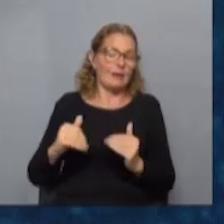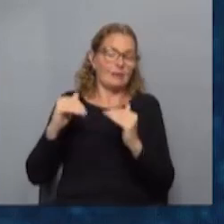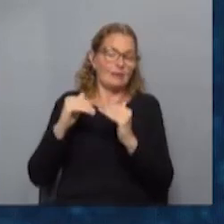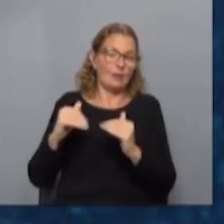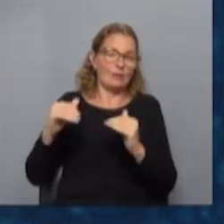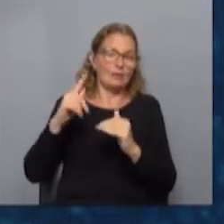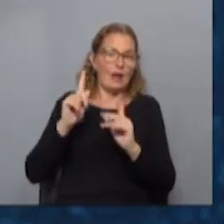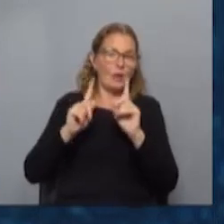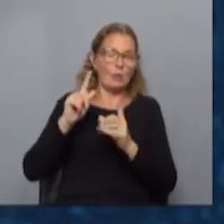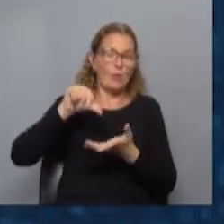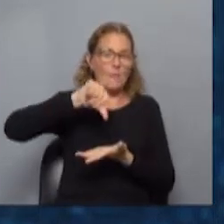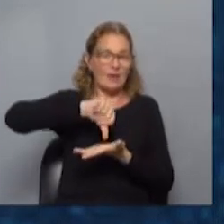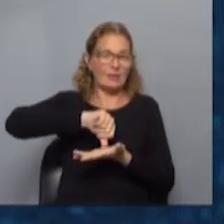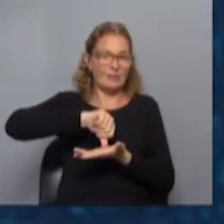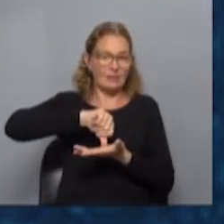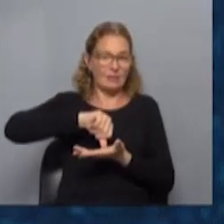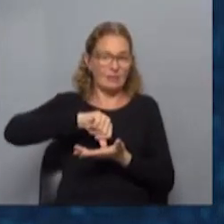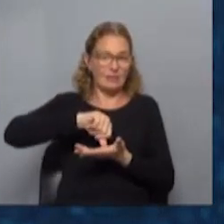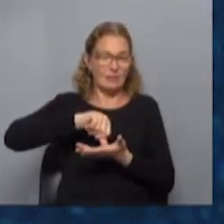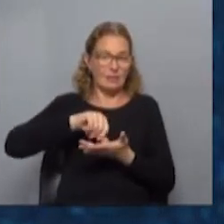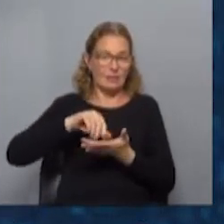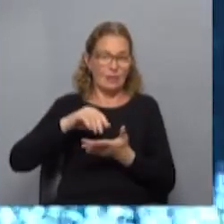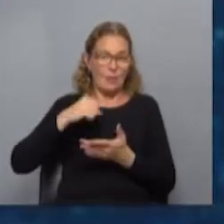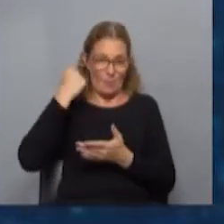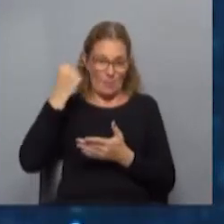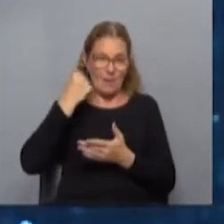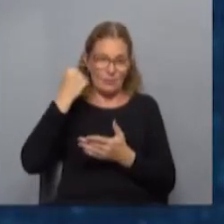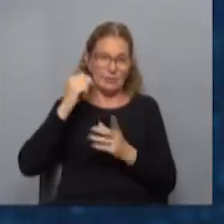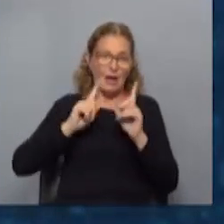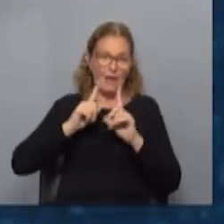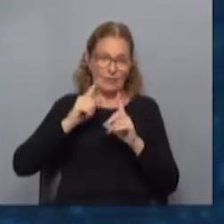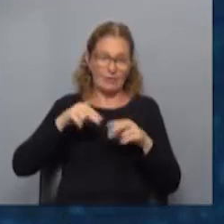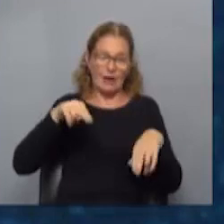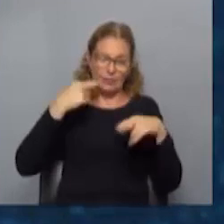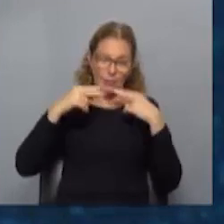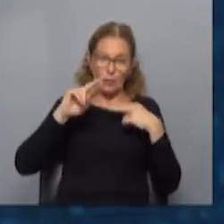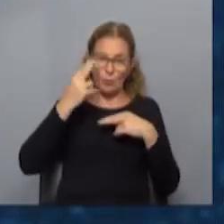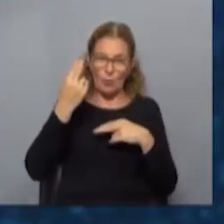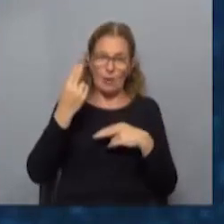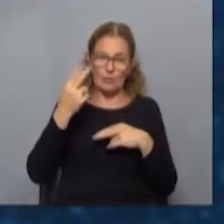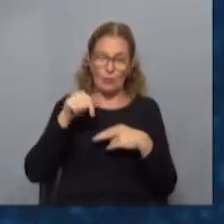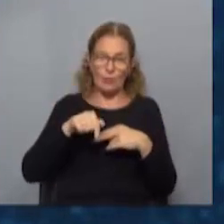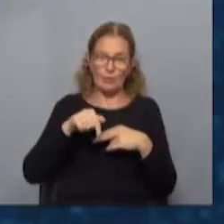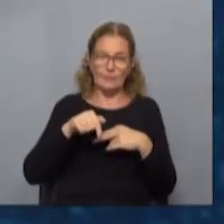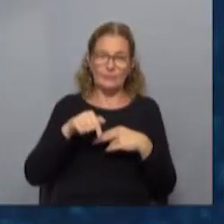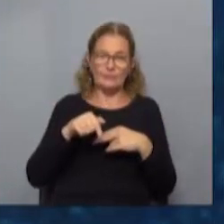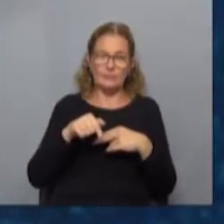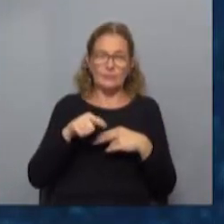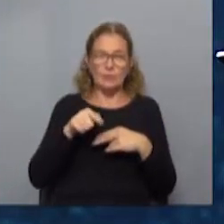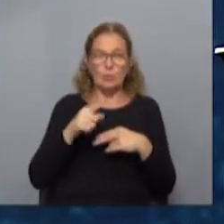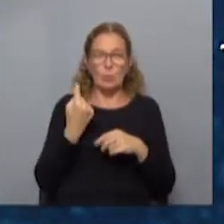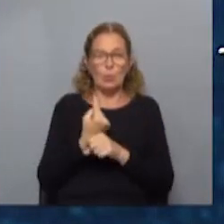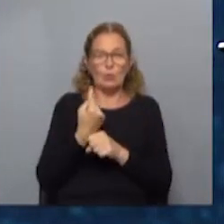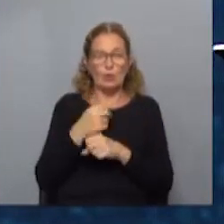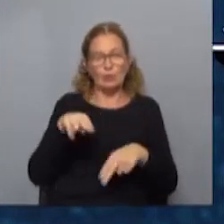algunos países, es como el barco insignia, es la gastronomía. Y el Uruguay que tenemos hoy, tenemos que uno de los